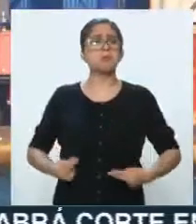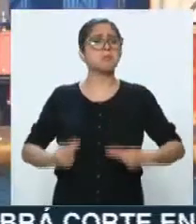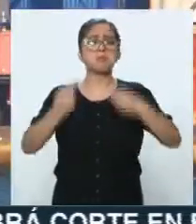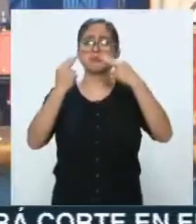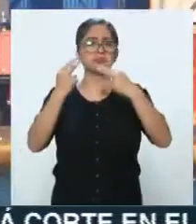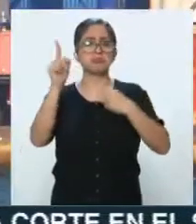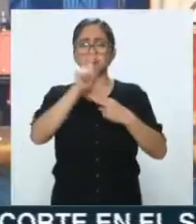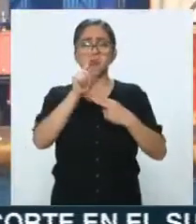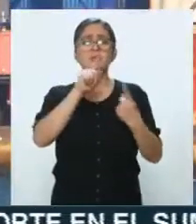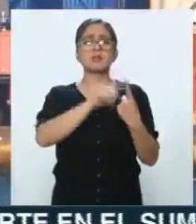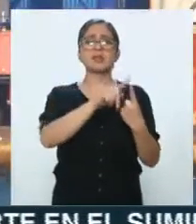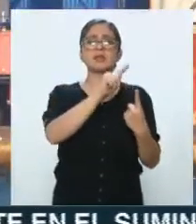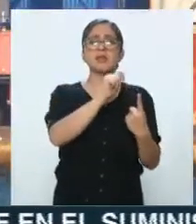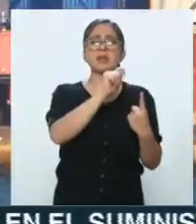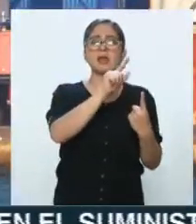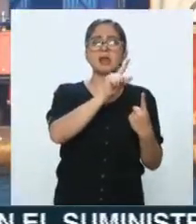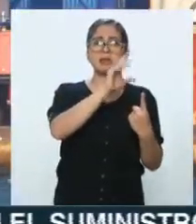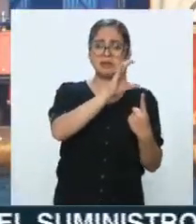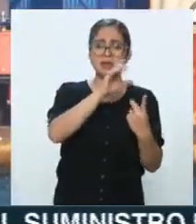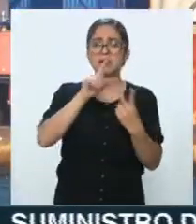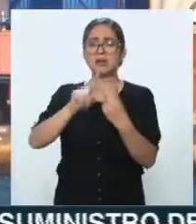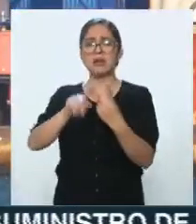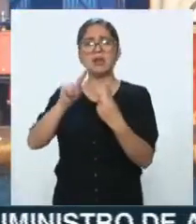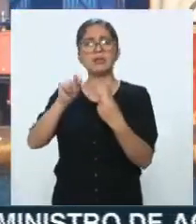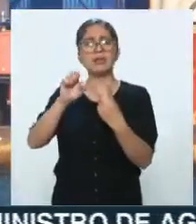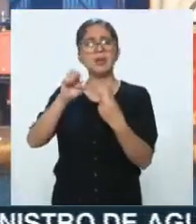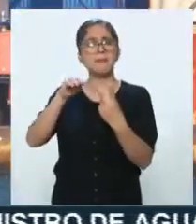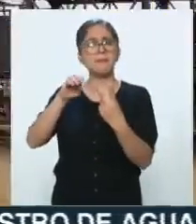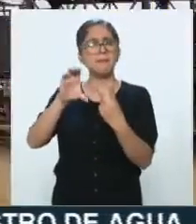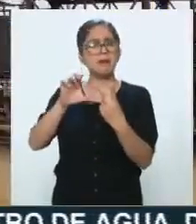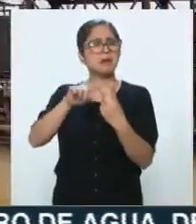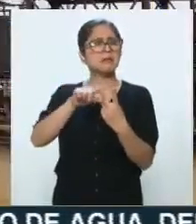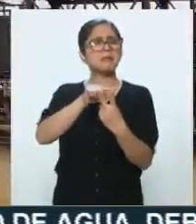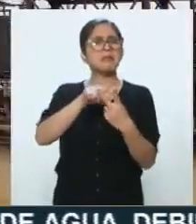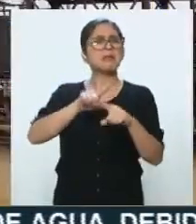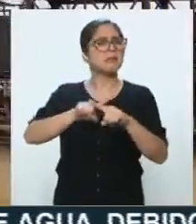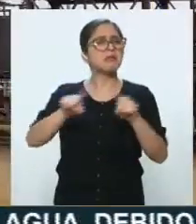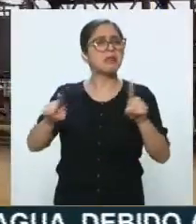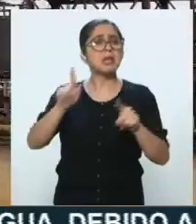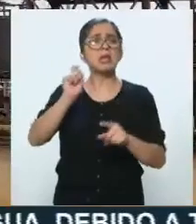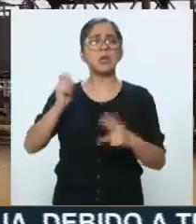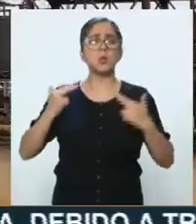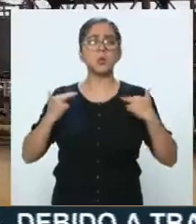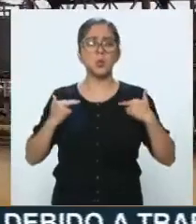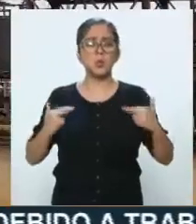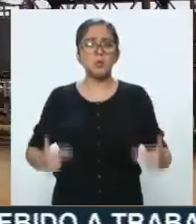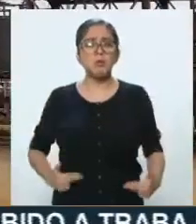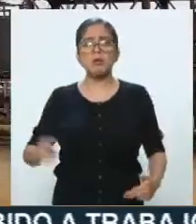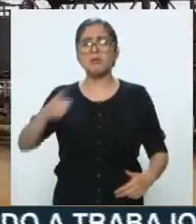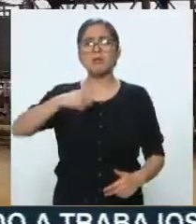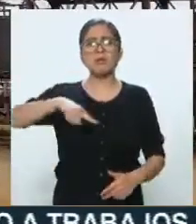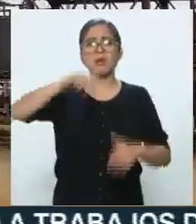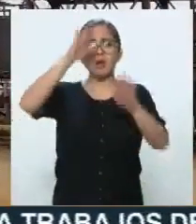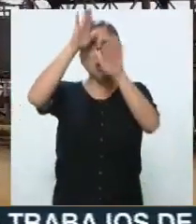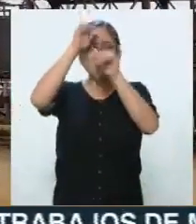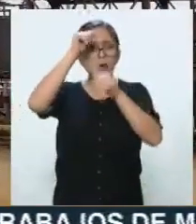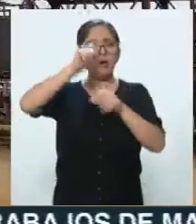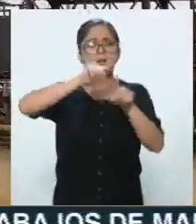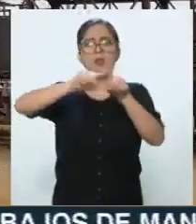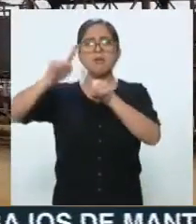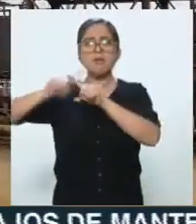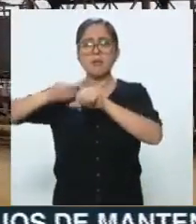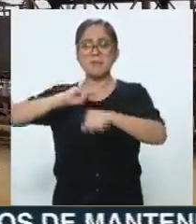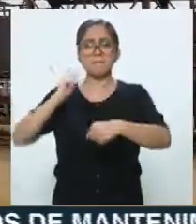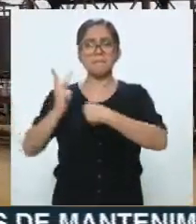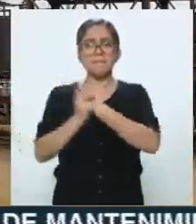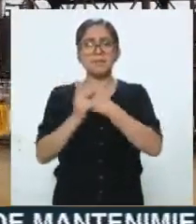diferencia entre el TLC y el T-MEC es la dimensión humana, el carácter político de un acuerdo regional en el que